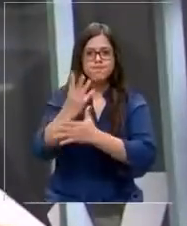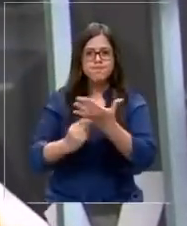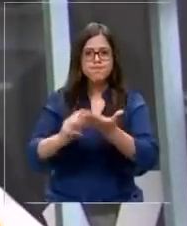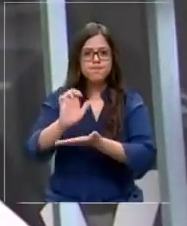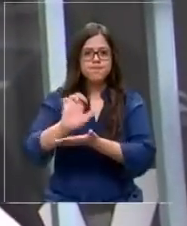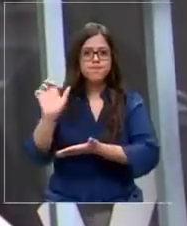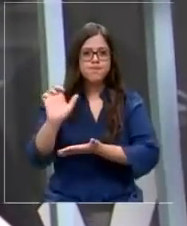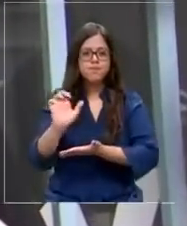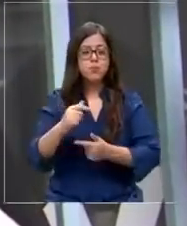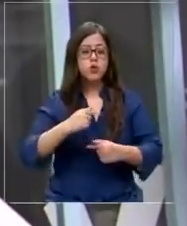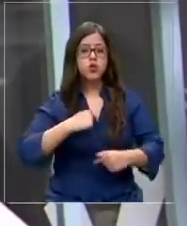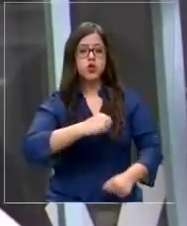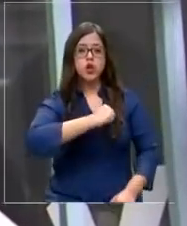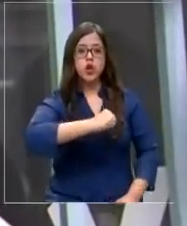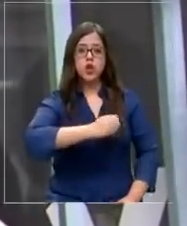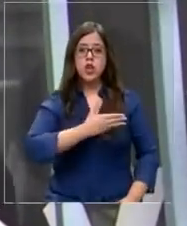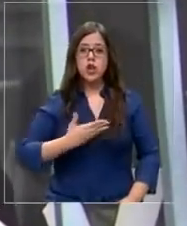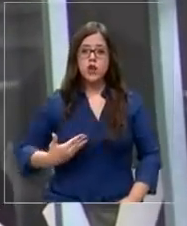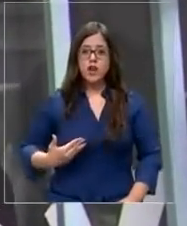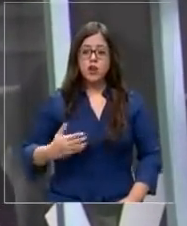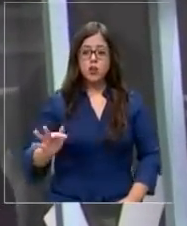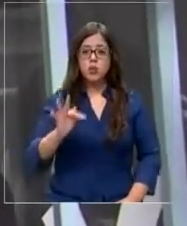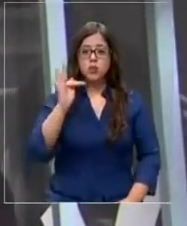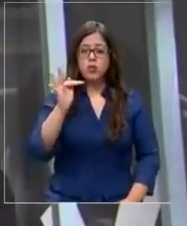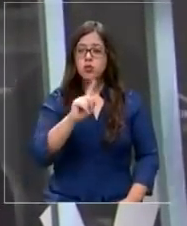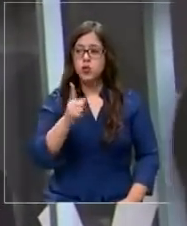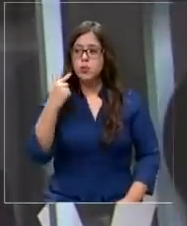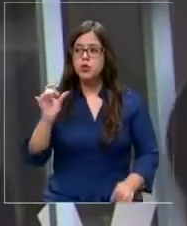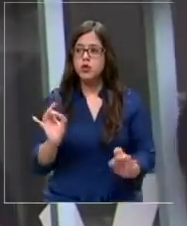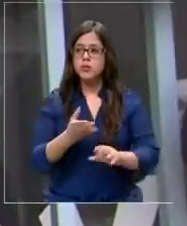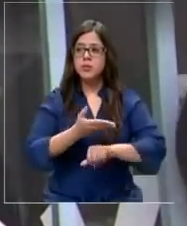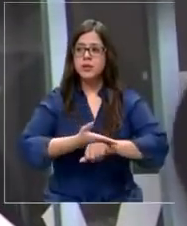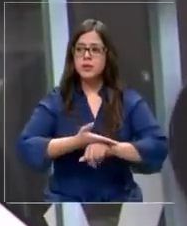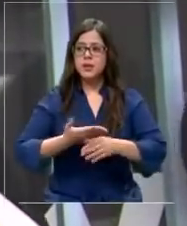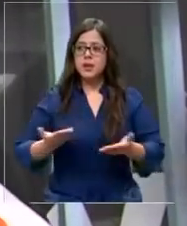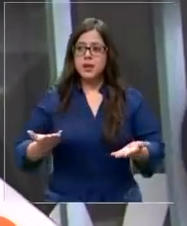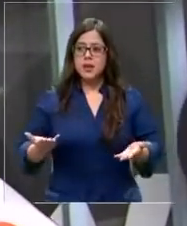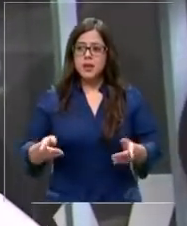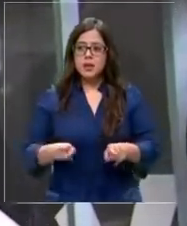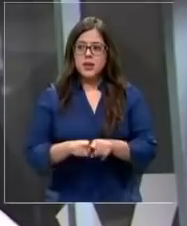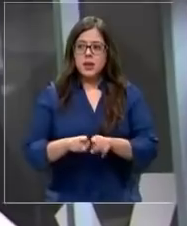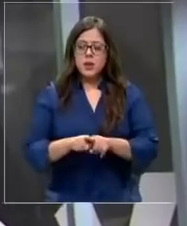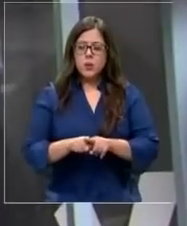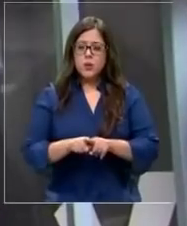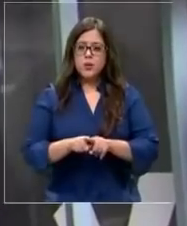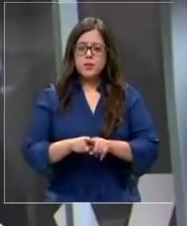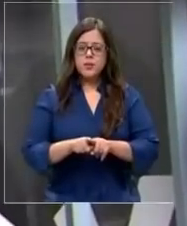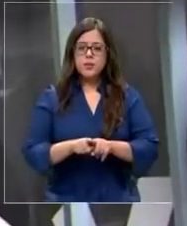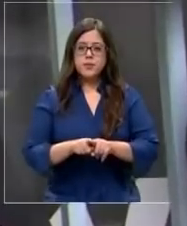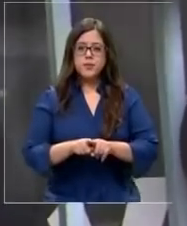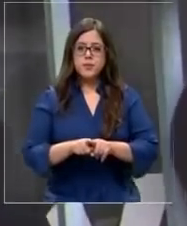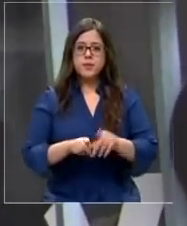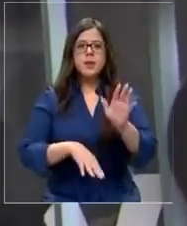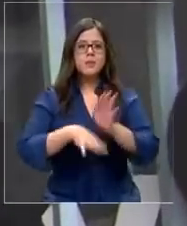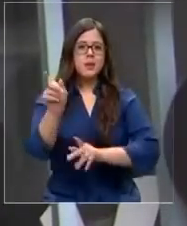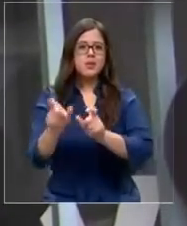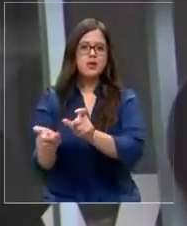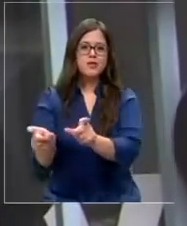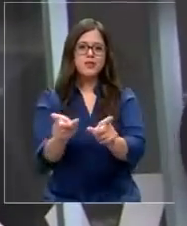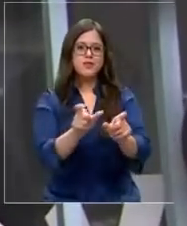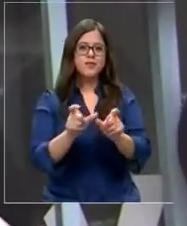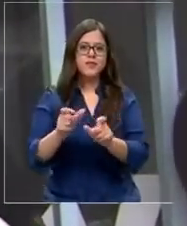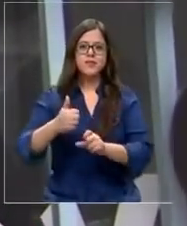No tengo nada en contra del gobierno que viene, pero solo se pide que se ponga más personal de carabinero,